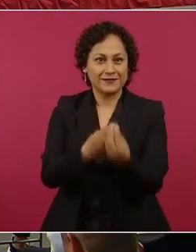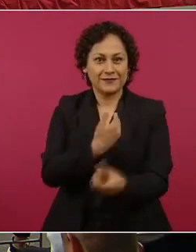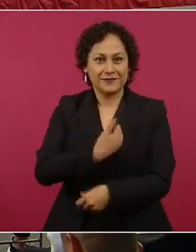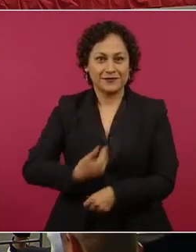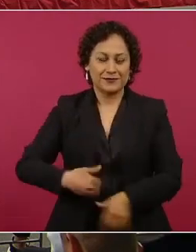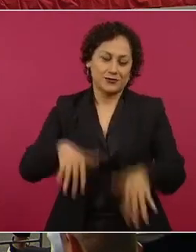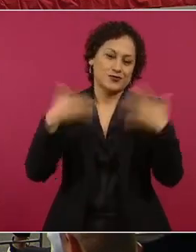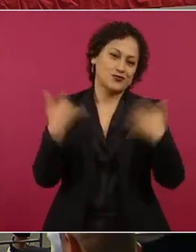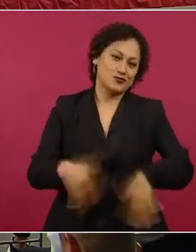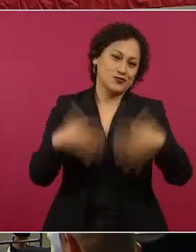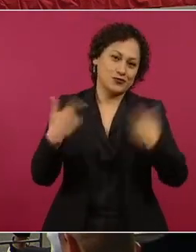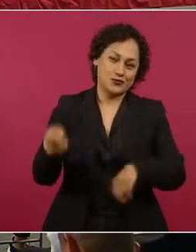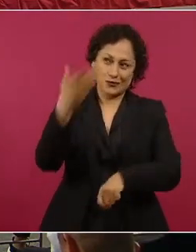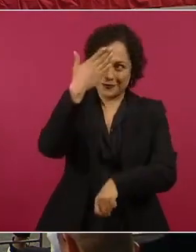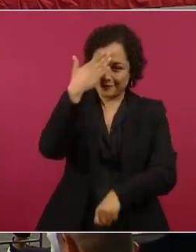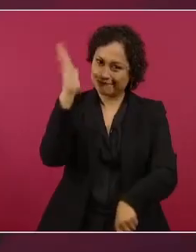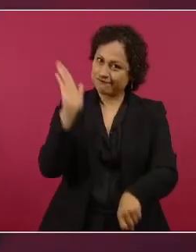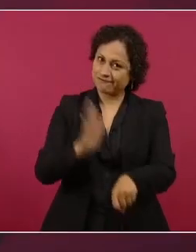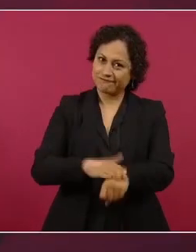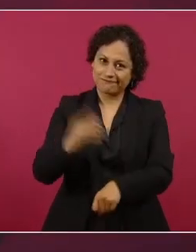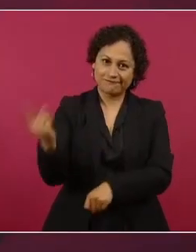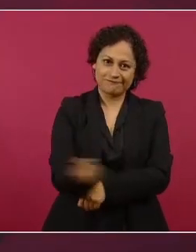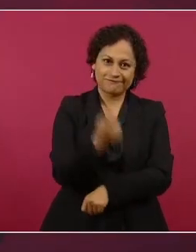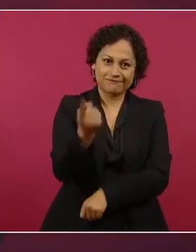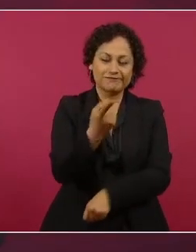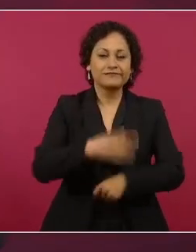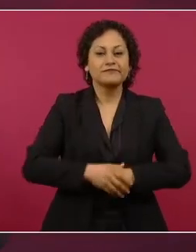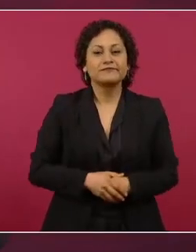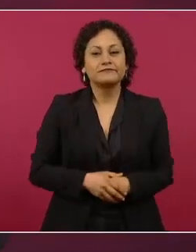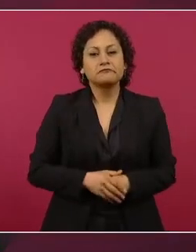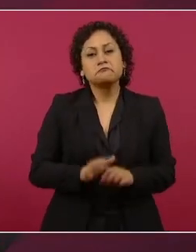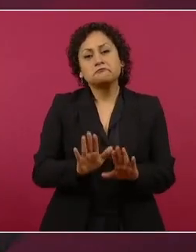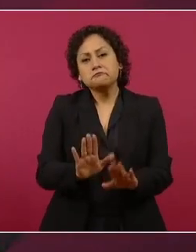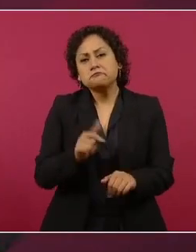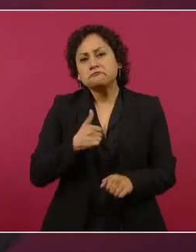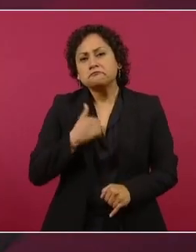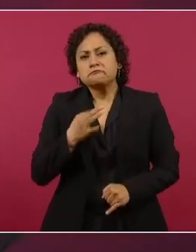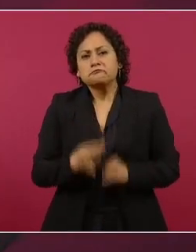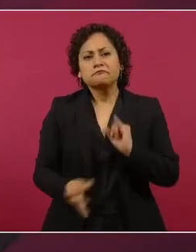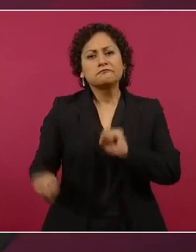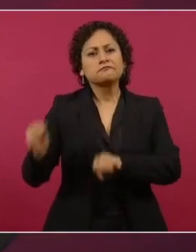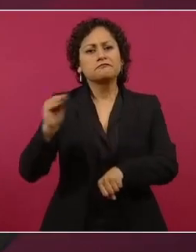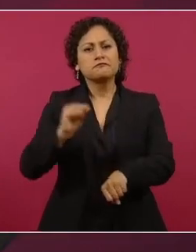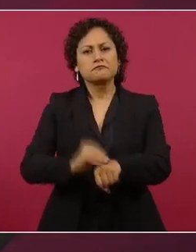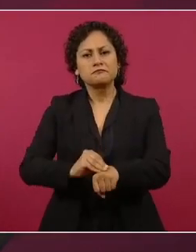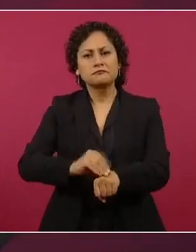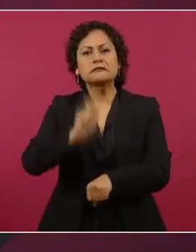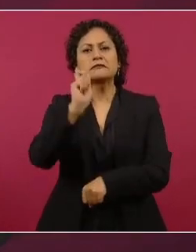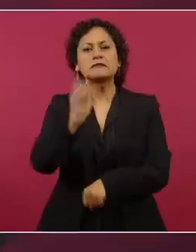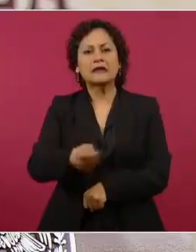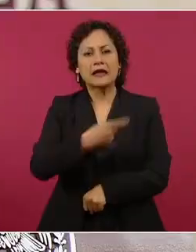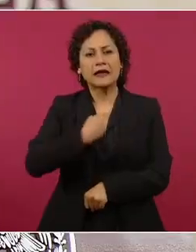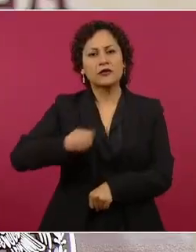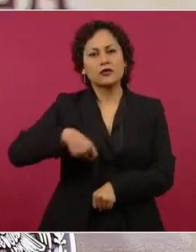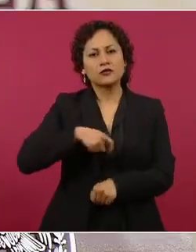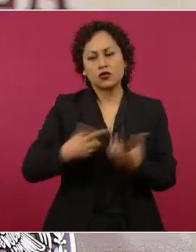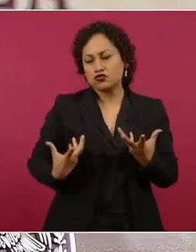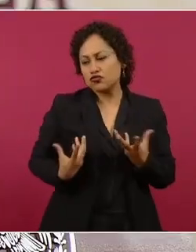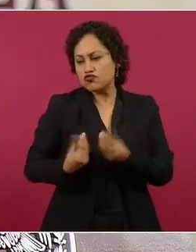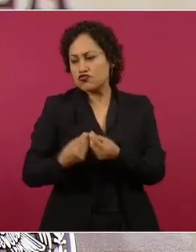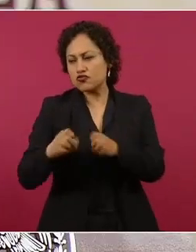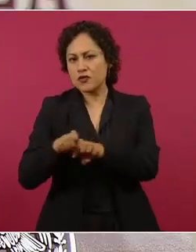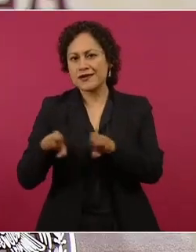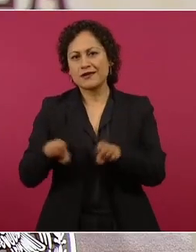solamente quiero agregar que hemos convivido mucho con estos jóvenes. Hemos ido a ver a los Tigres,